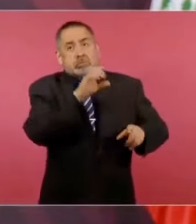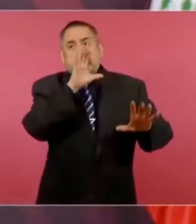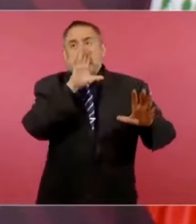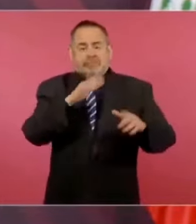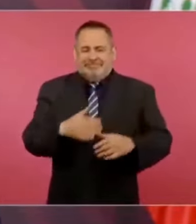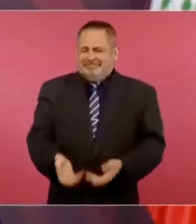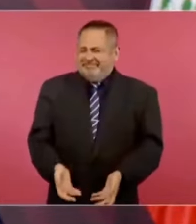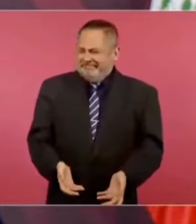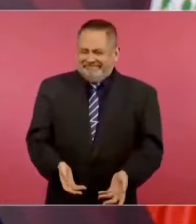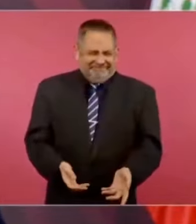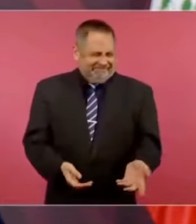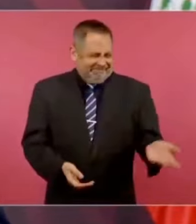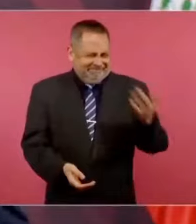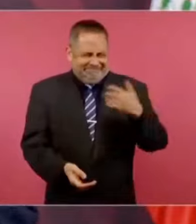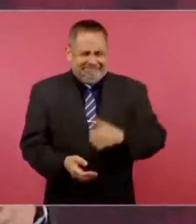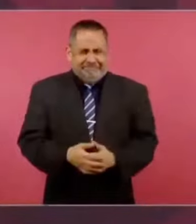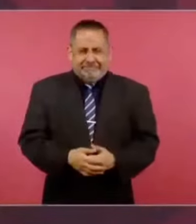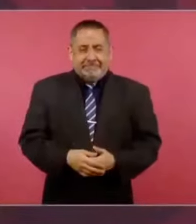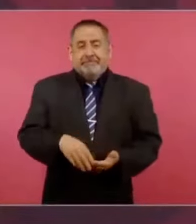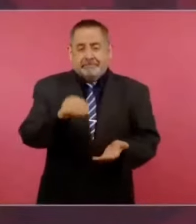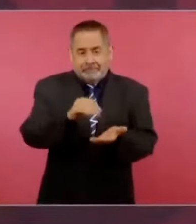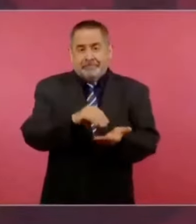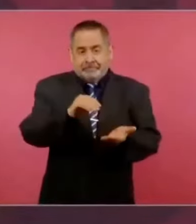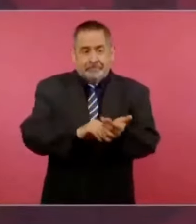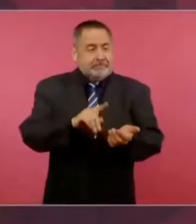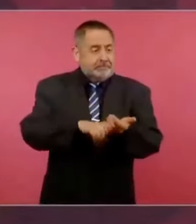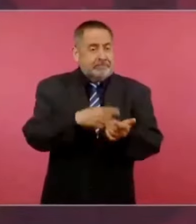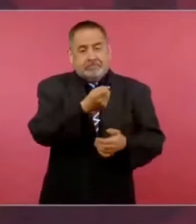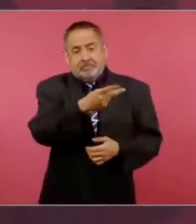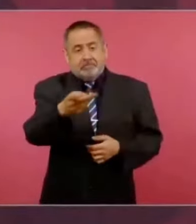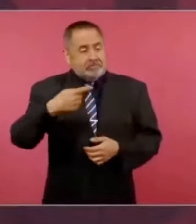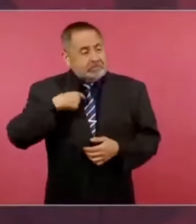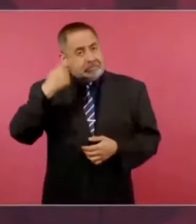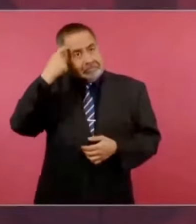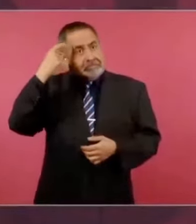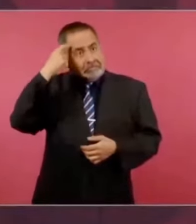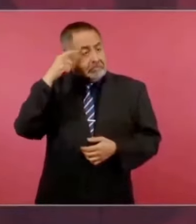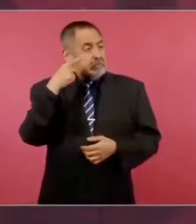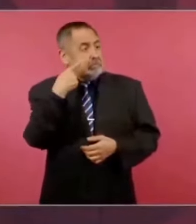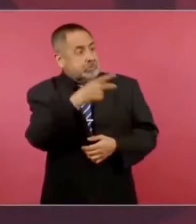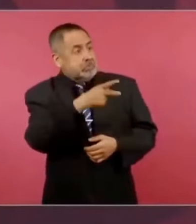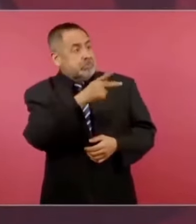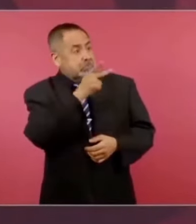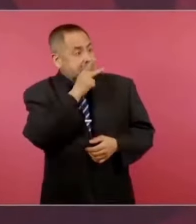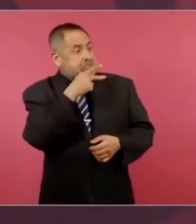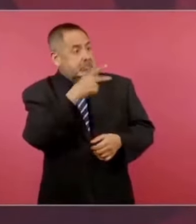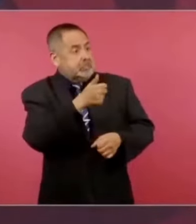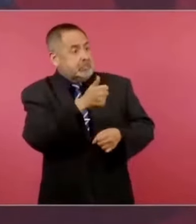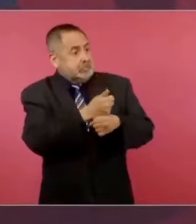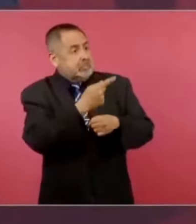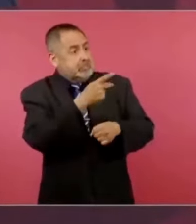Parece mentira, pero todavía eso sigue pasando. ¡Gracias! ¡Gracias! ¡Gracias! ¡Gracias! ¡Gracias!